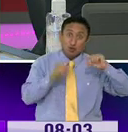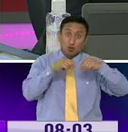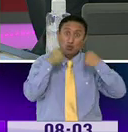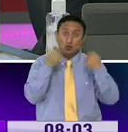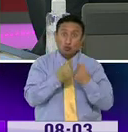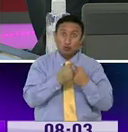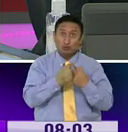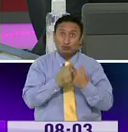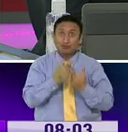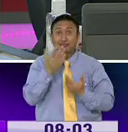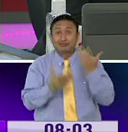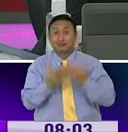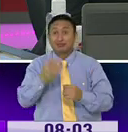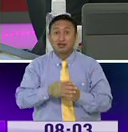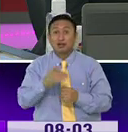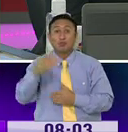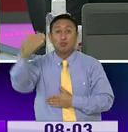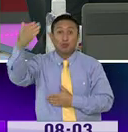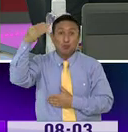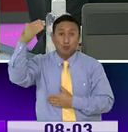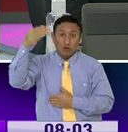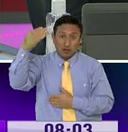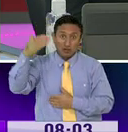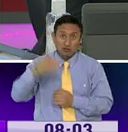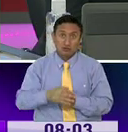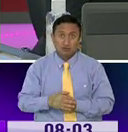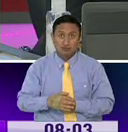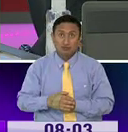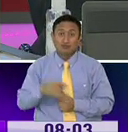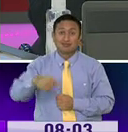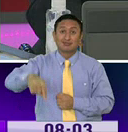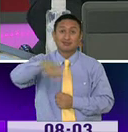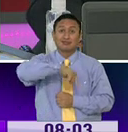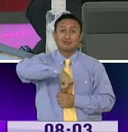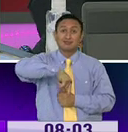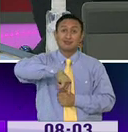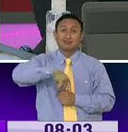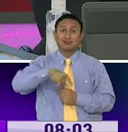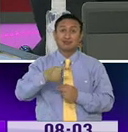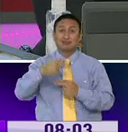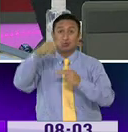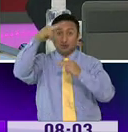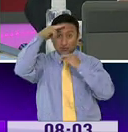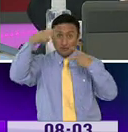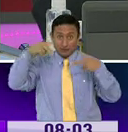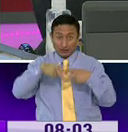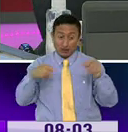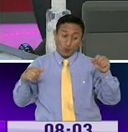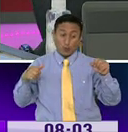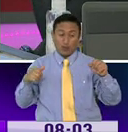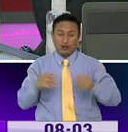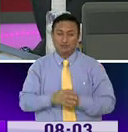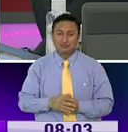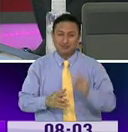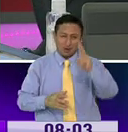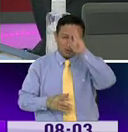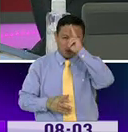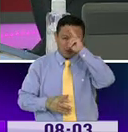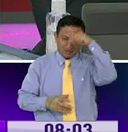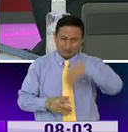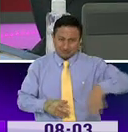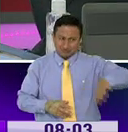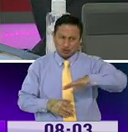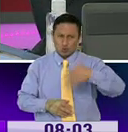aparentemente políticos que están detrás del manejo y coordinación de estas noticias falsas con una infraestructura